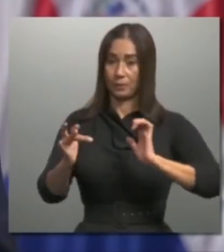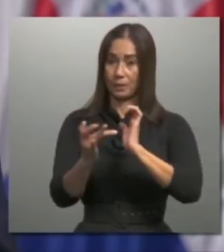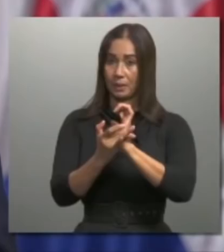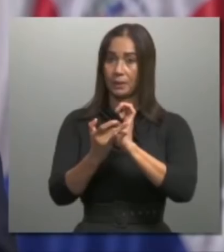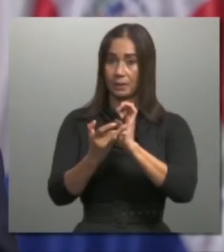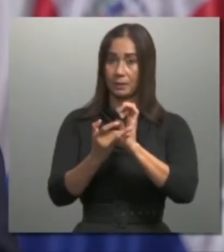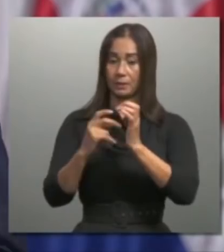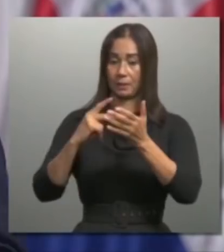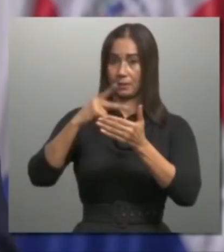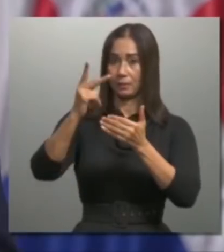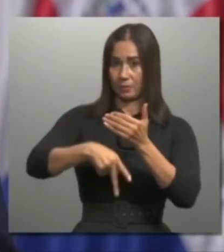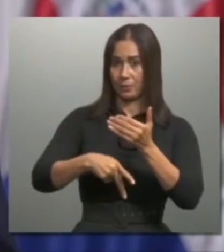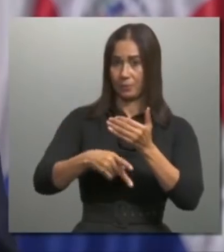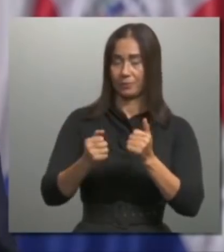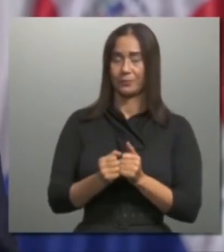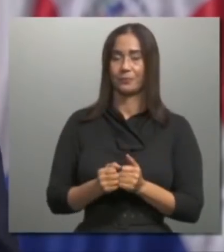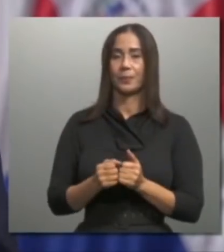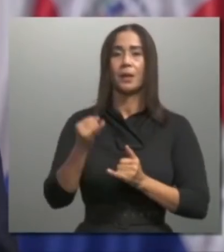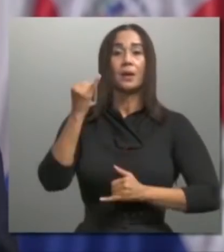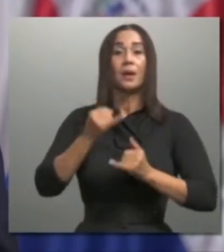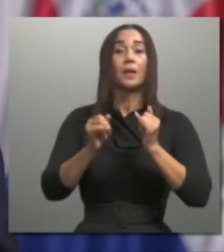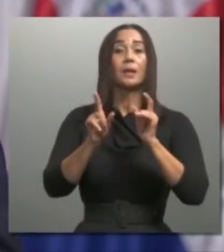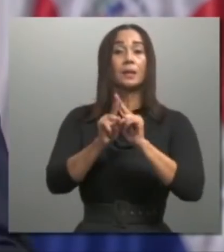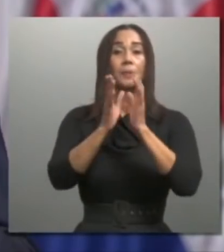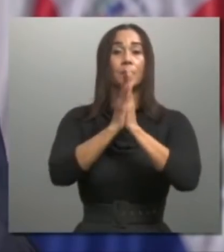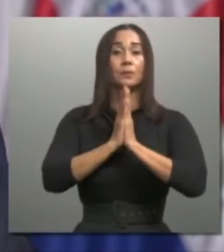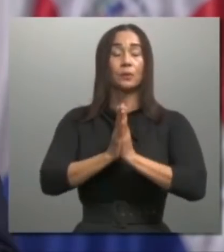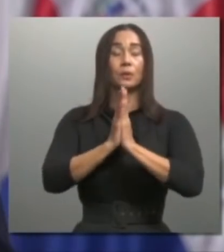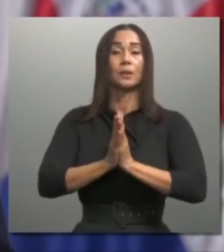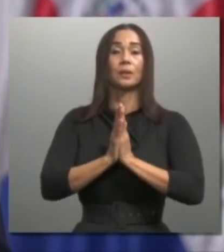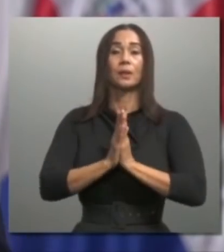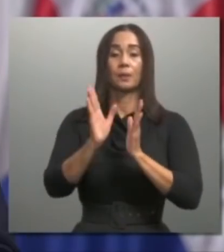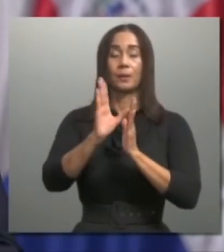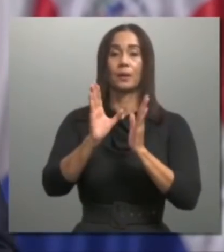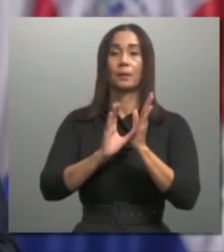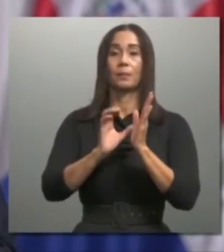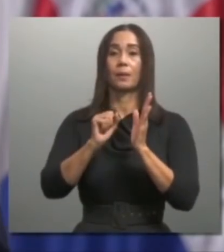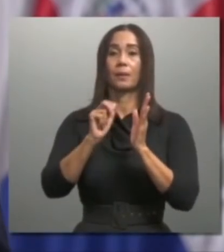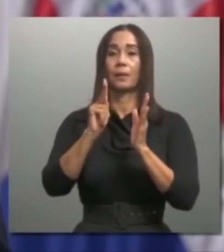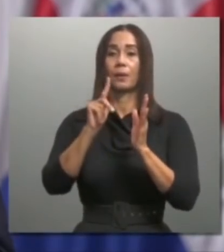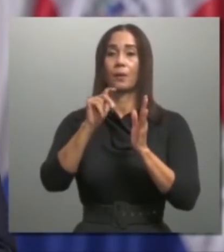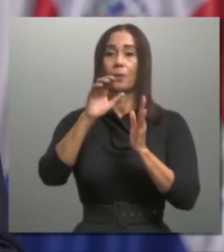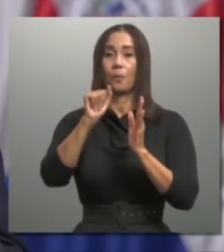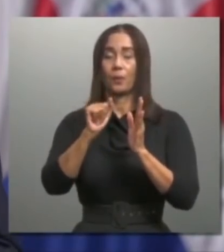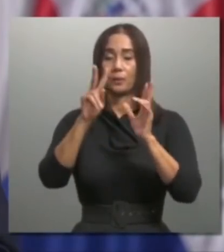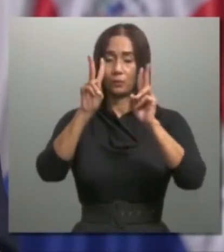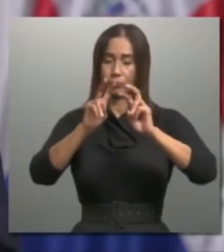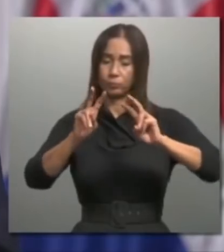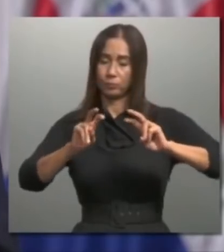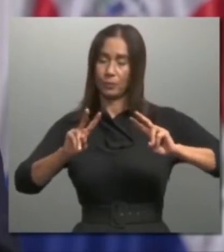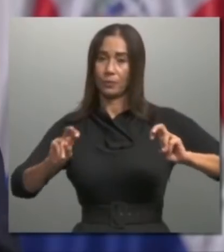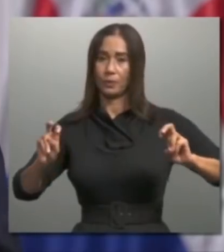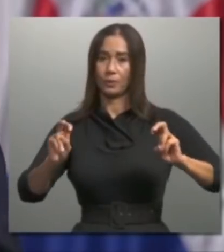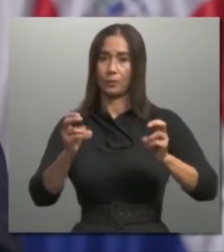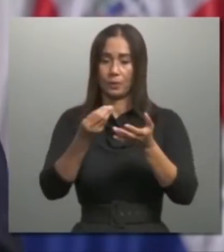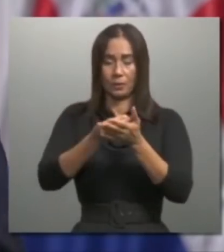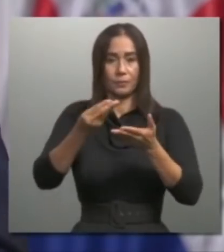y finalmente solicitaremos a la Cámara de Cuentas una auditoría financiera.